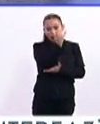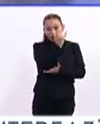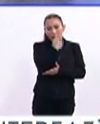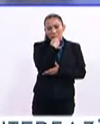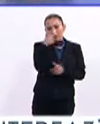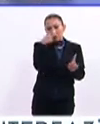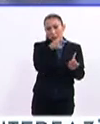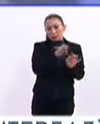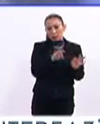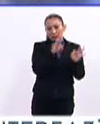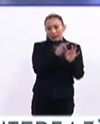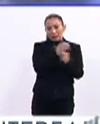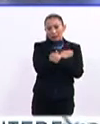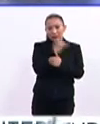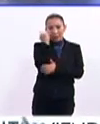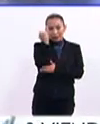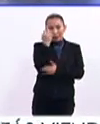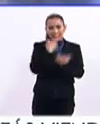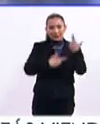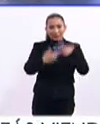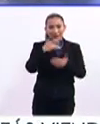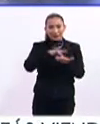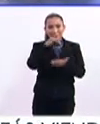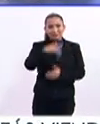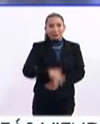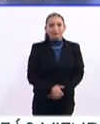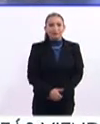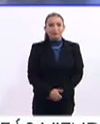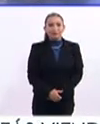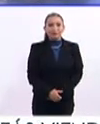estamos hablando de la importancia de la educación preescolar. Regresamos. Gracias.